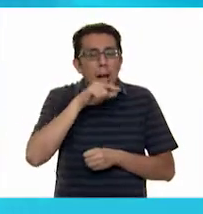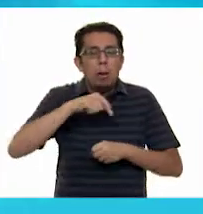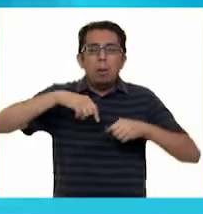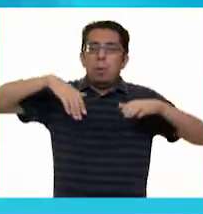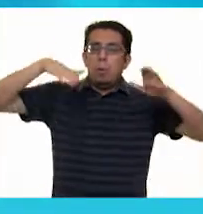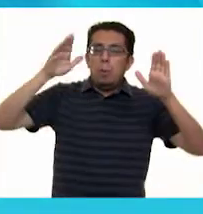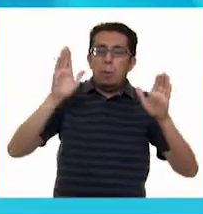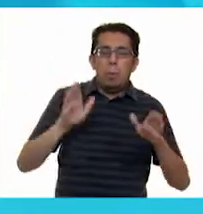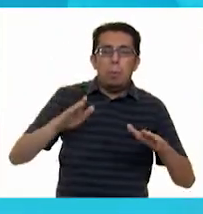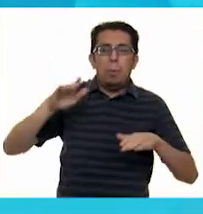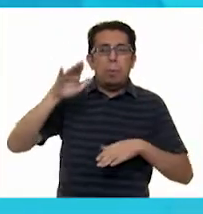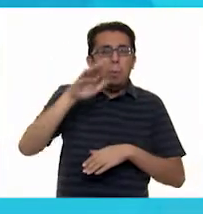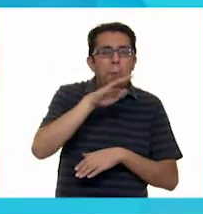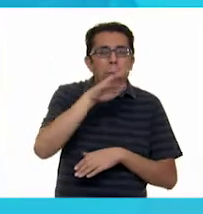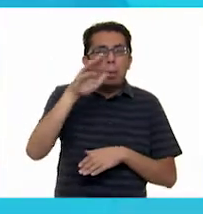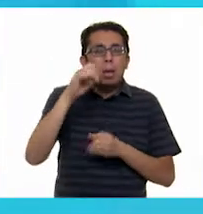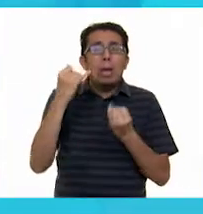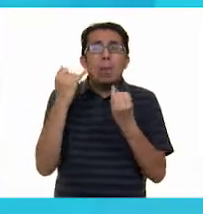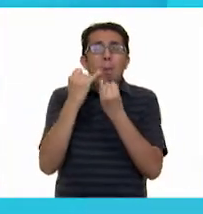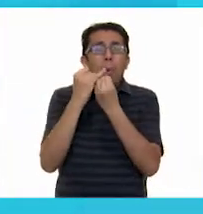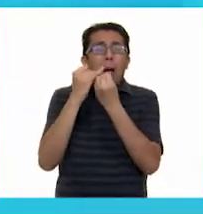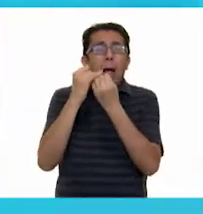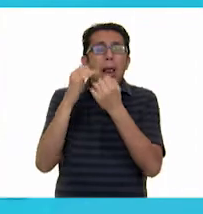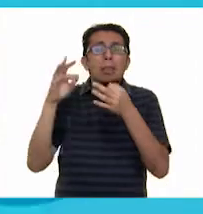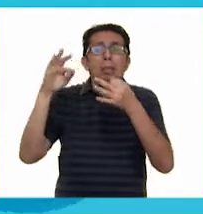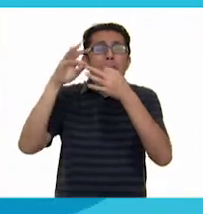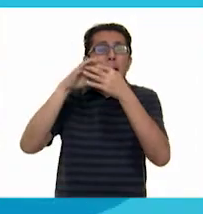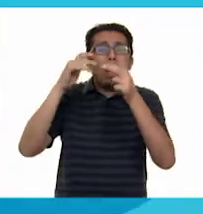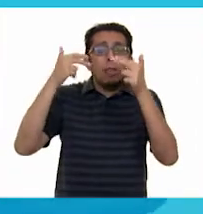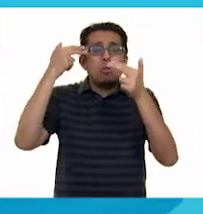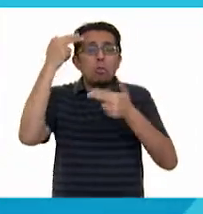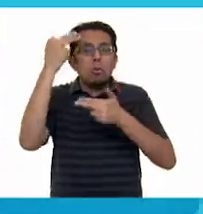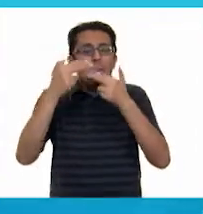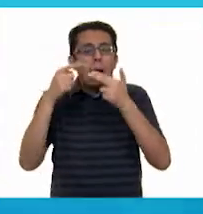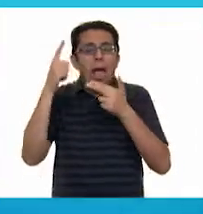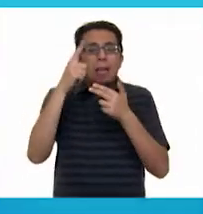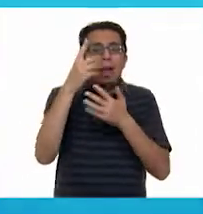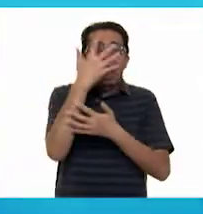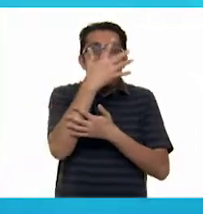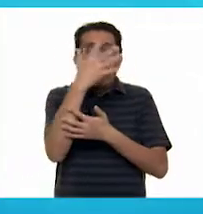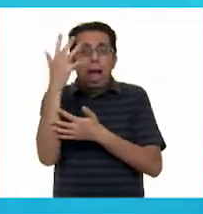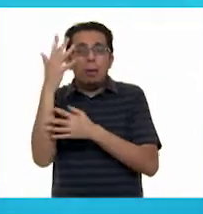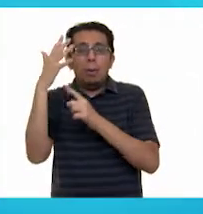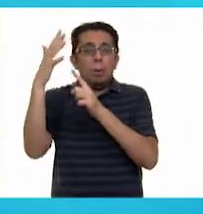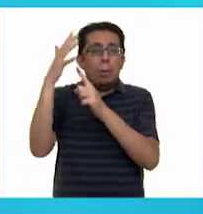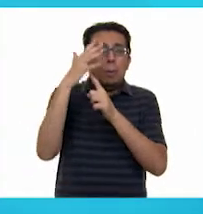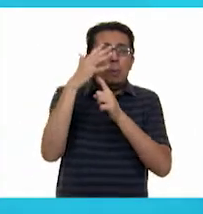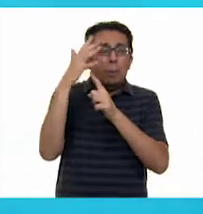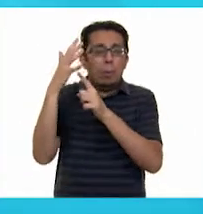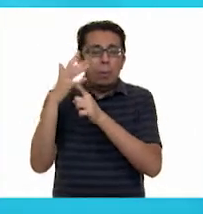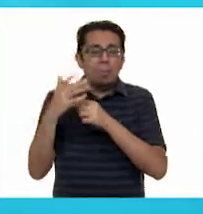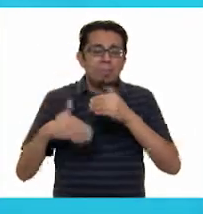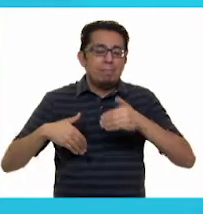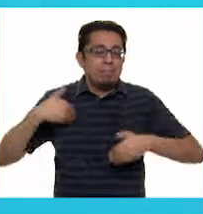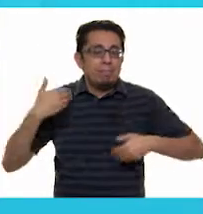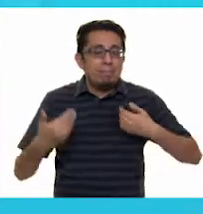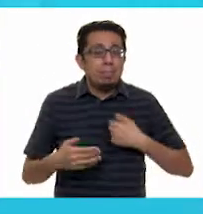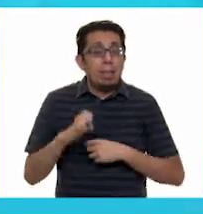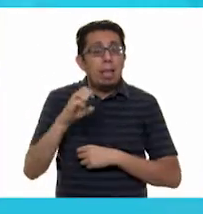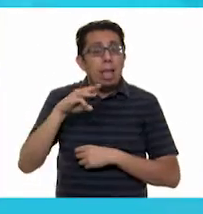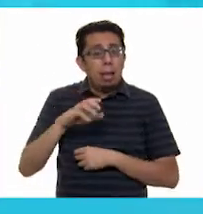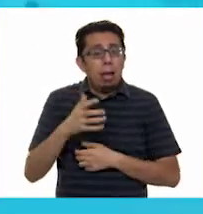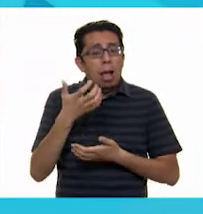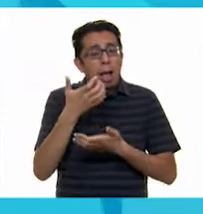alcanzar las nubes. Sería muy divertido hacer que pasara entre los árboles. Cuando Emma se